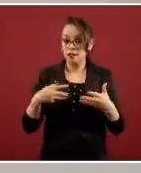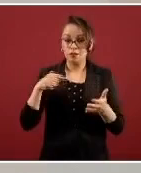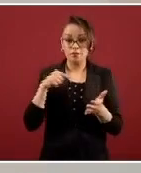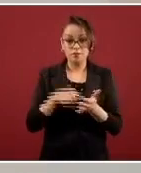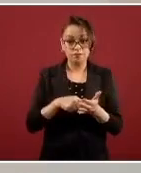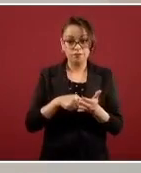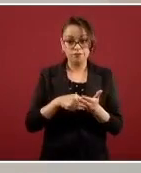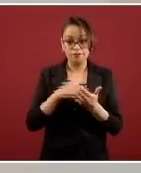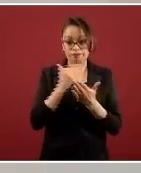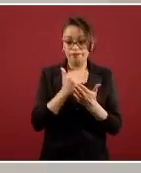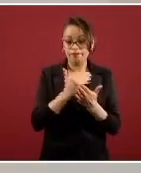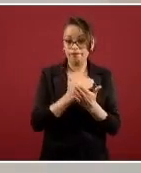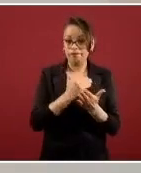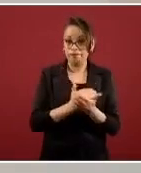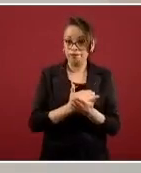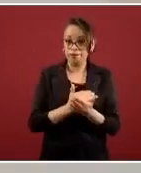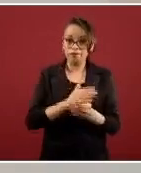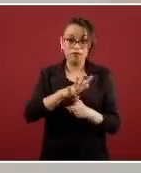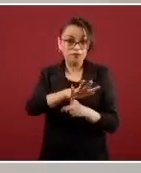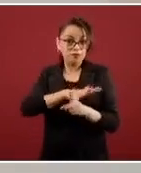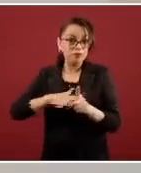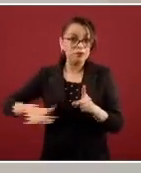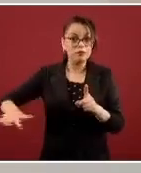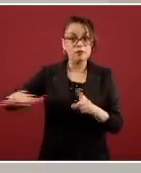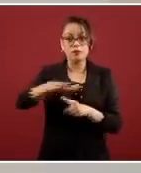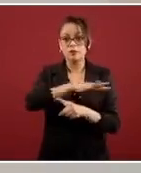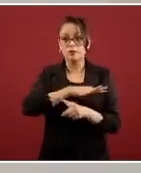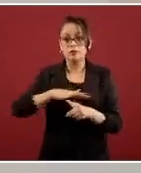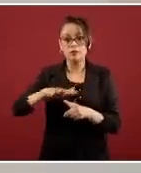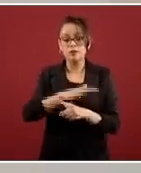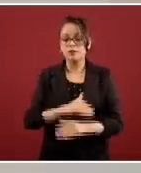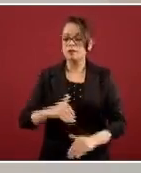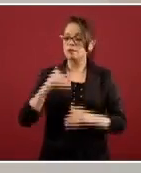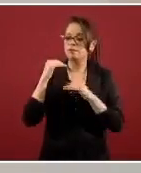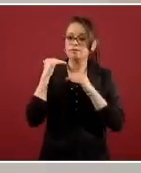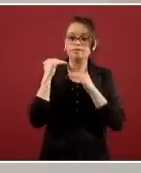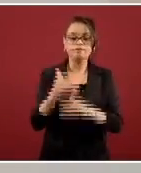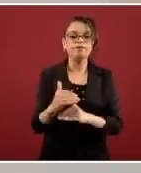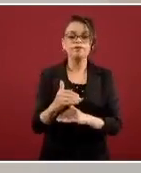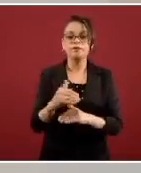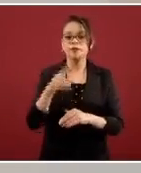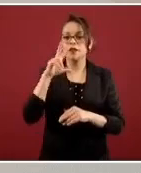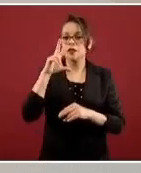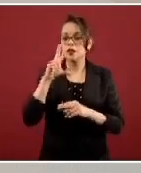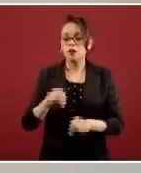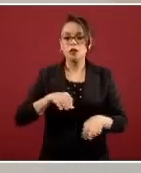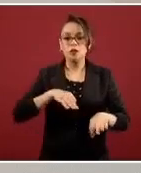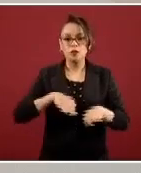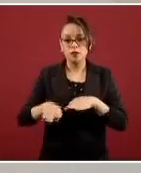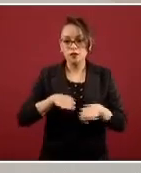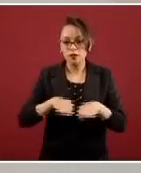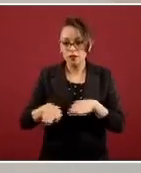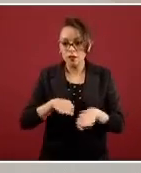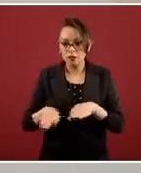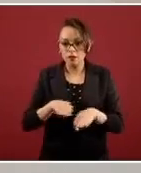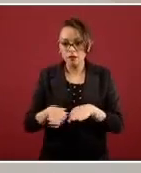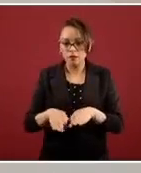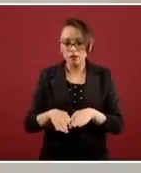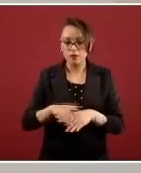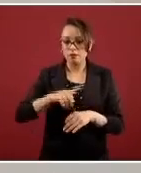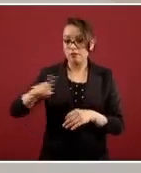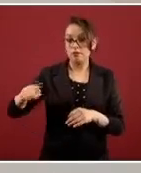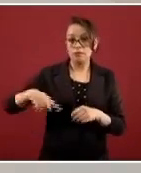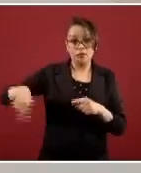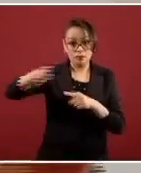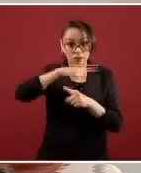general de que se suspenden temporalmente todas las actividades laborales en los sectores público, social y privado. Y lo